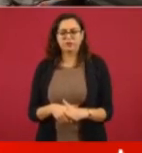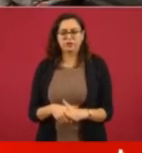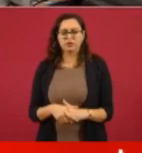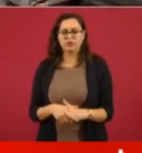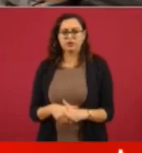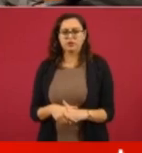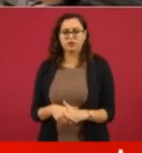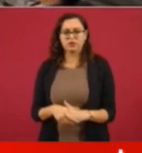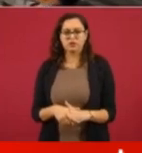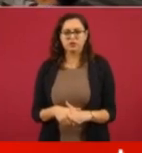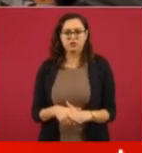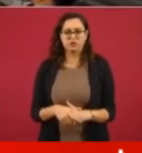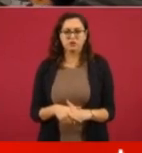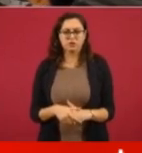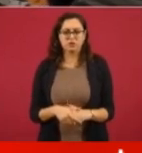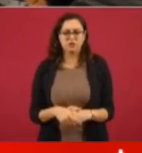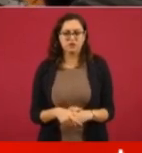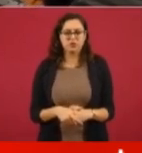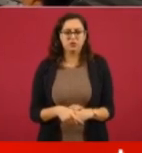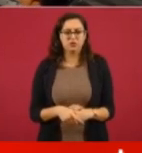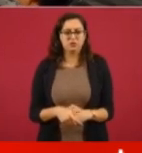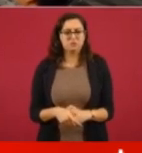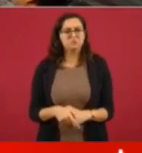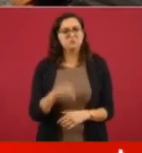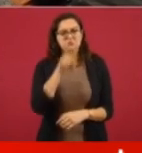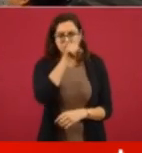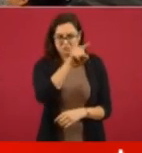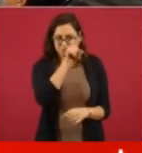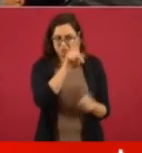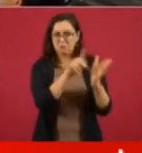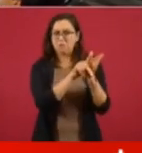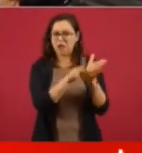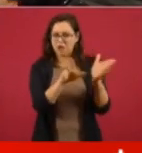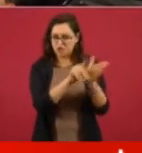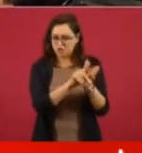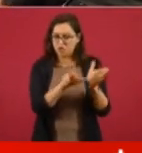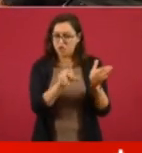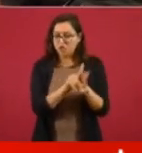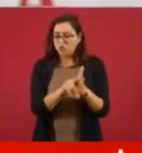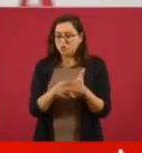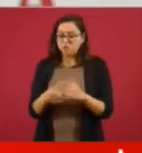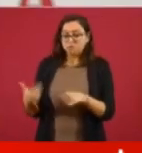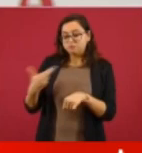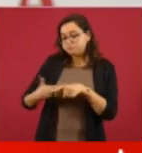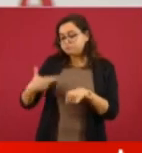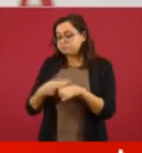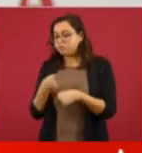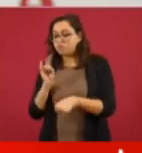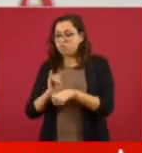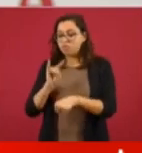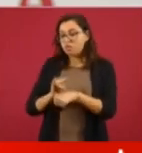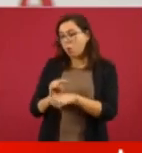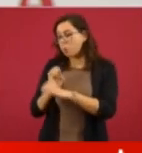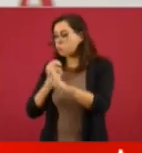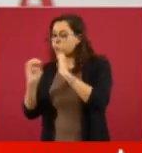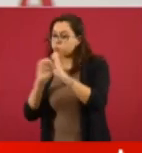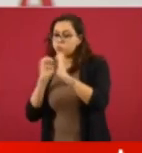arman este tipo de